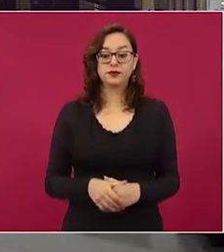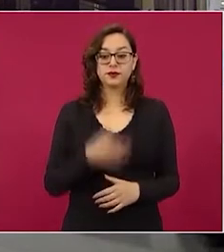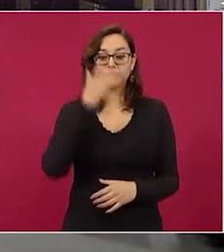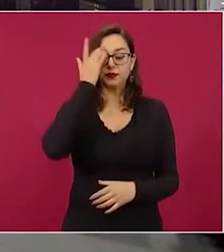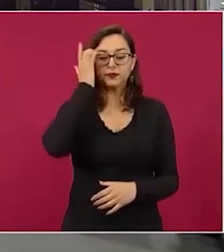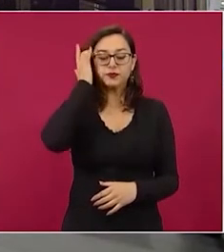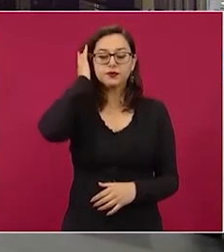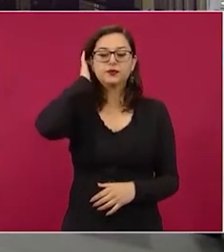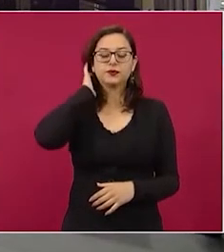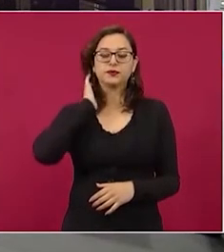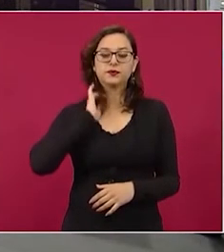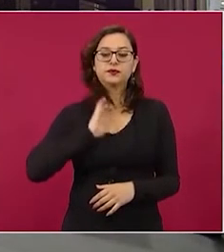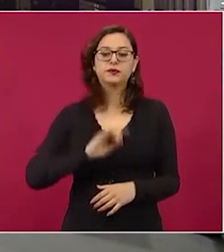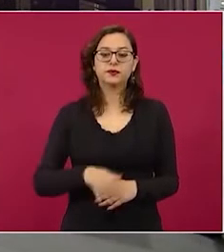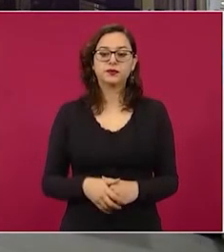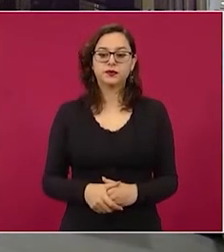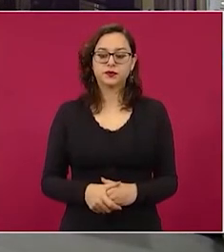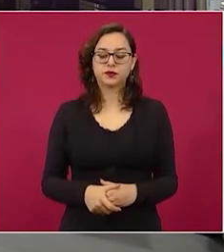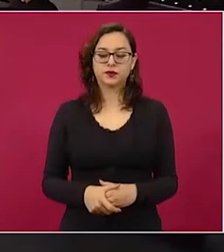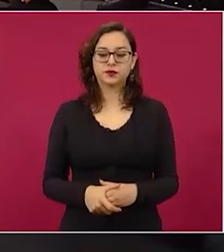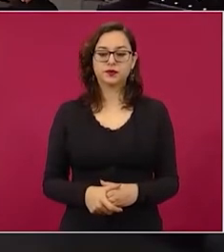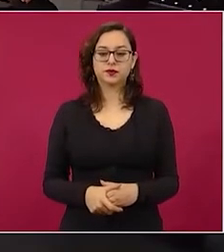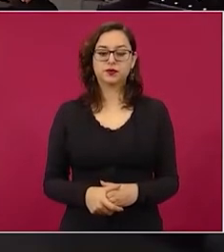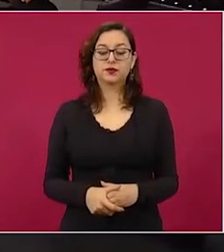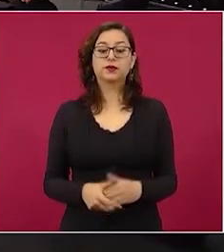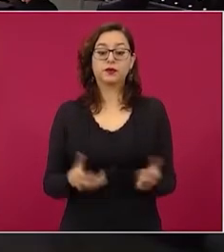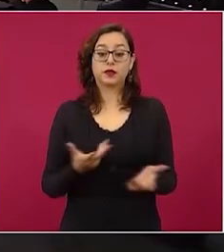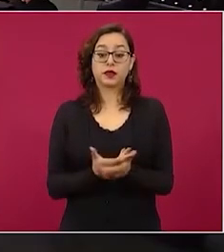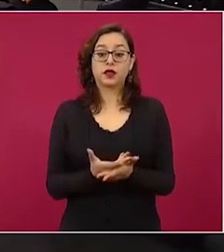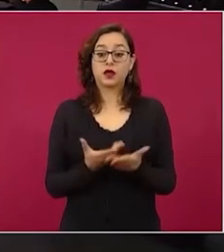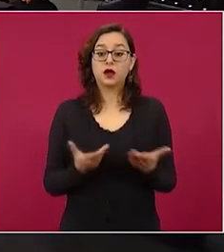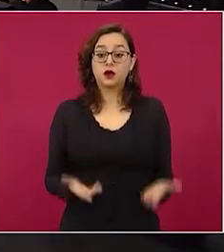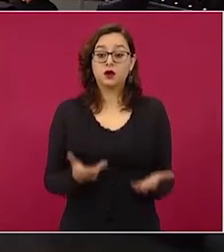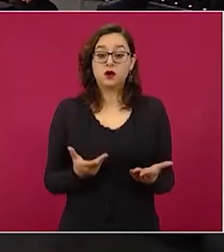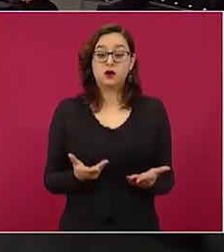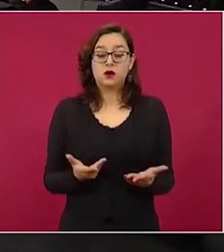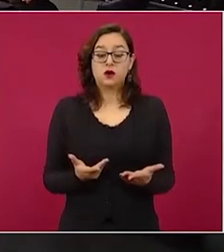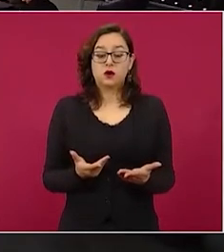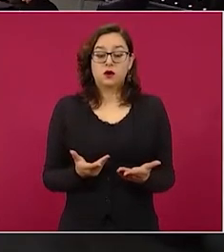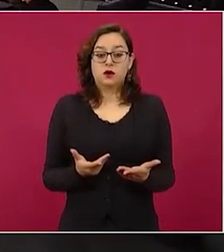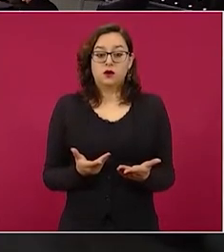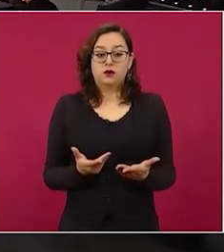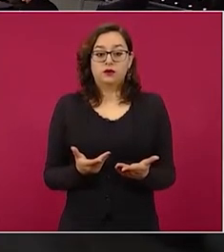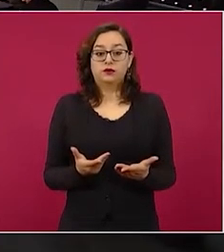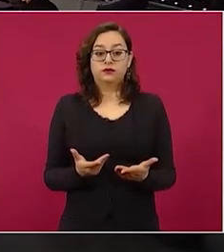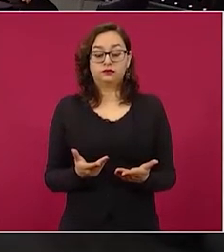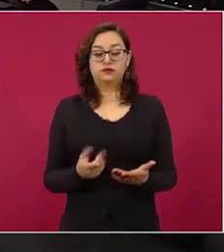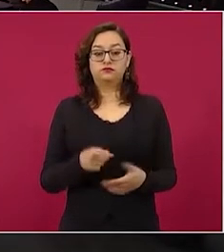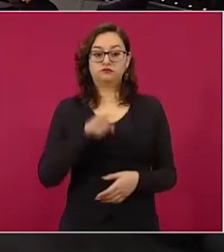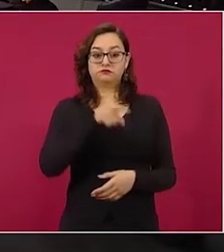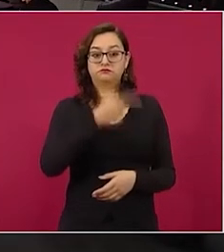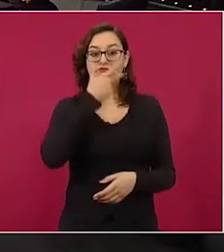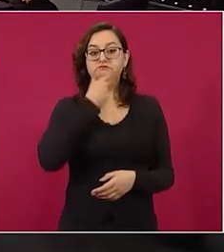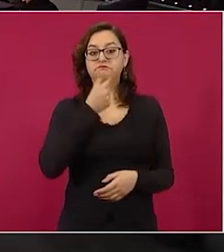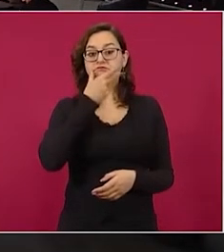Actualmente el señor Llanes permanece en la cárcel y